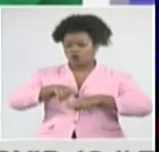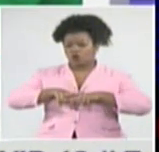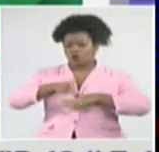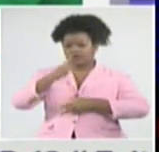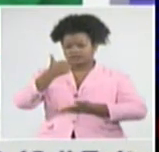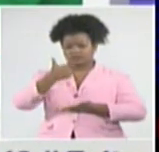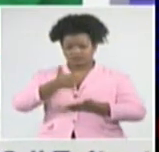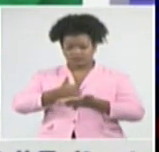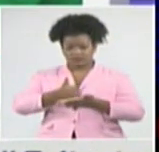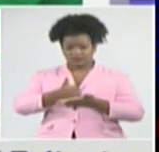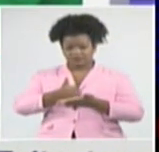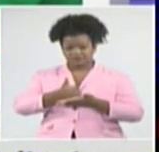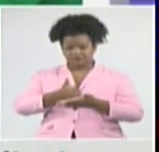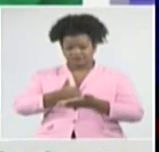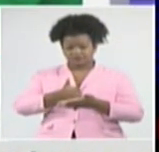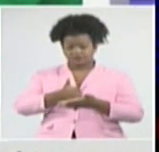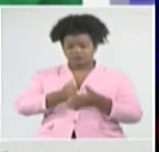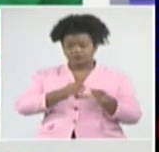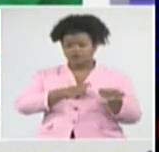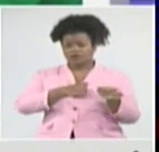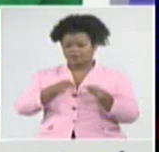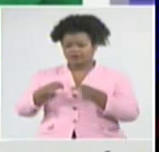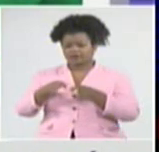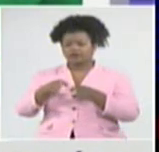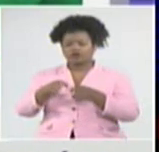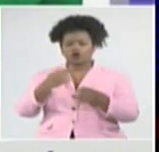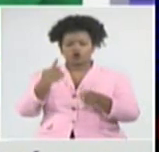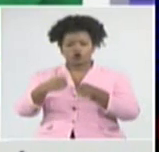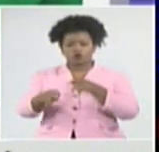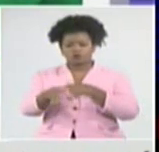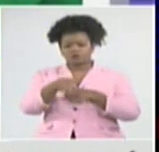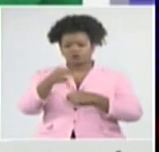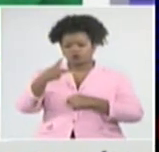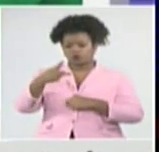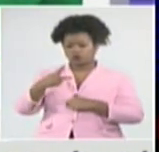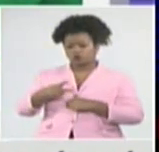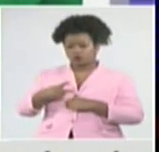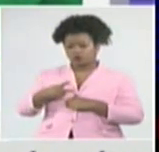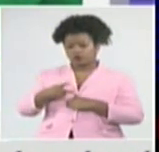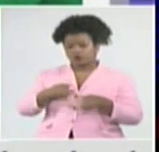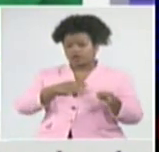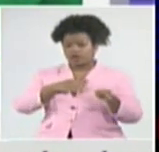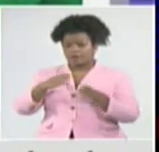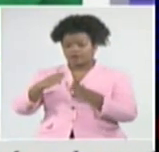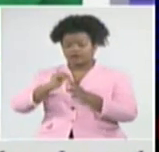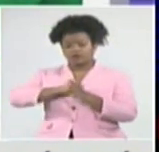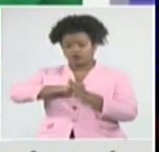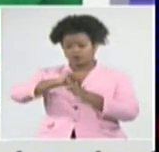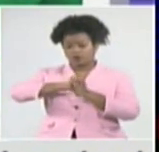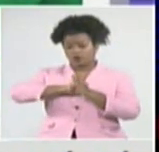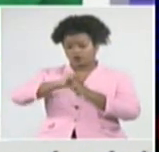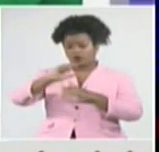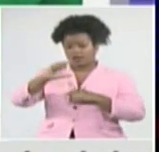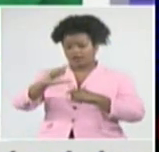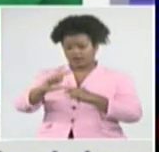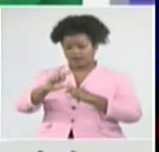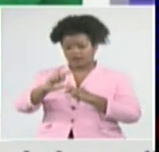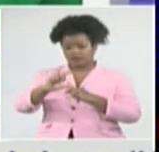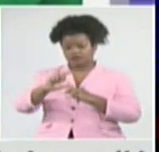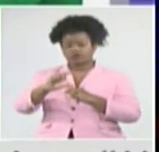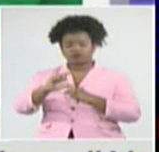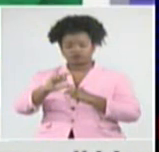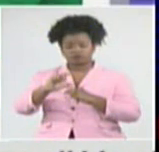y Zahua de Tránamo, dos de cada uno, y de Calixto García y Urbano Noris, un fallecido. Informamos hoy.